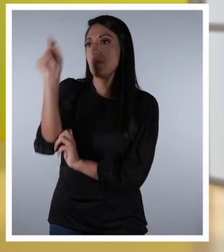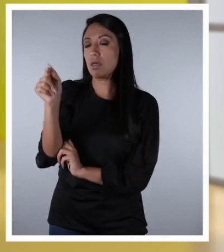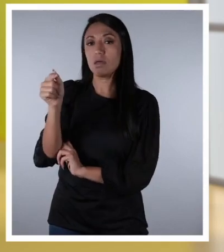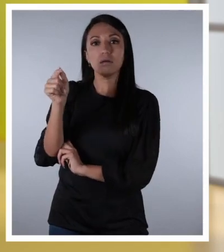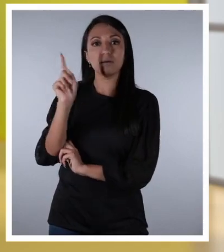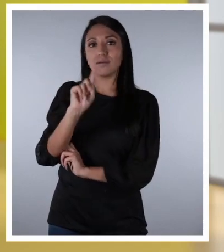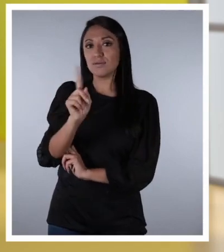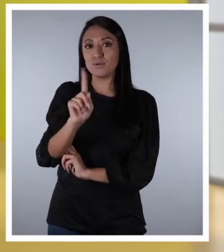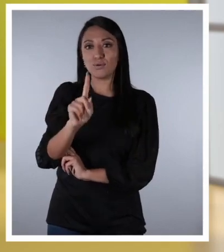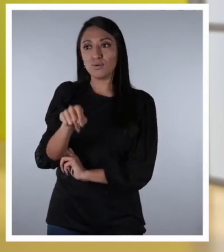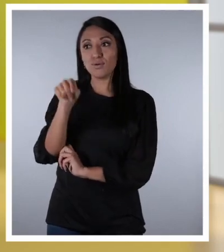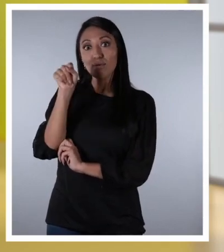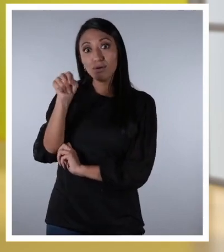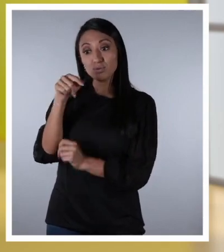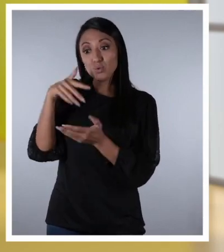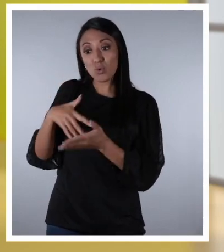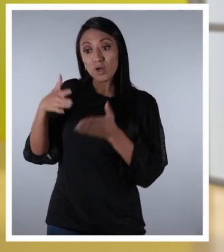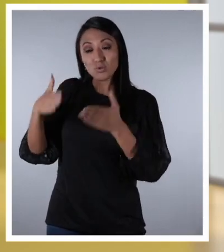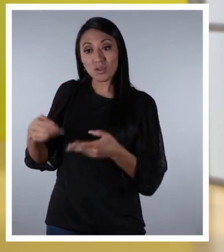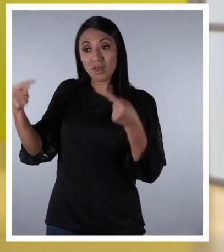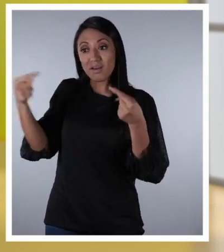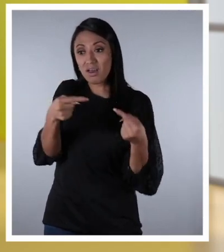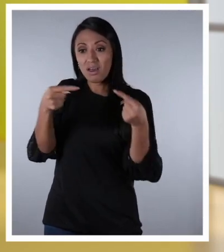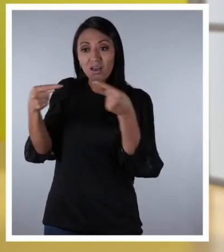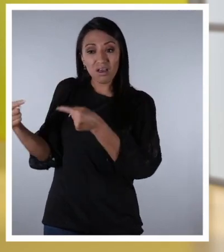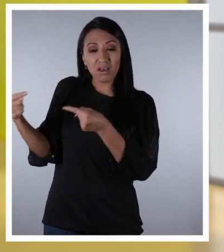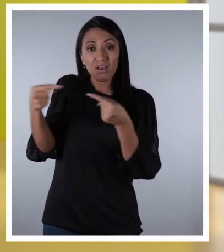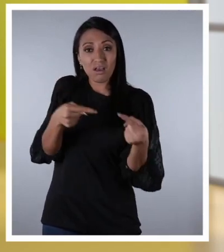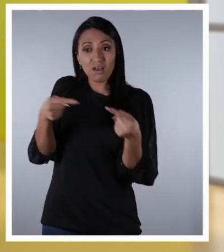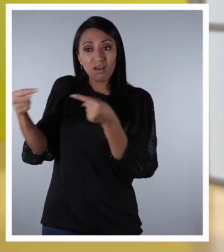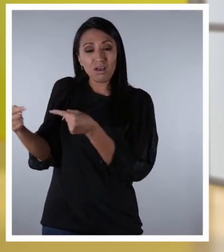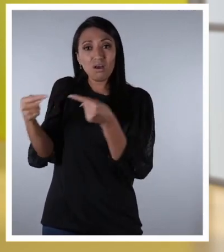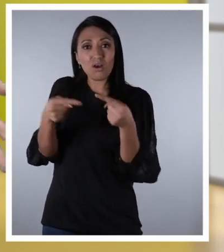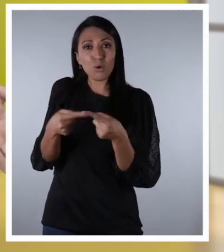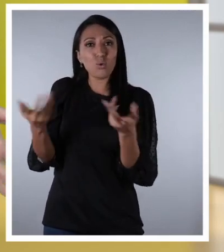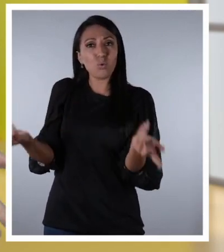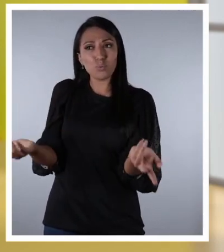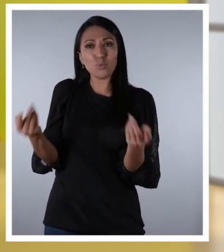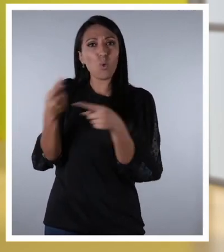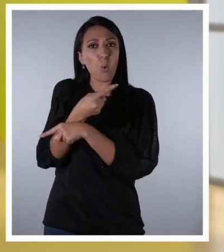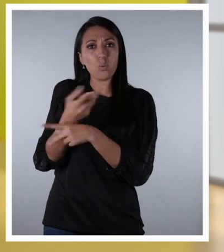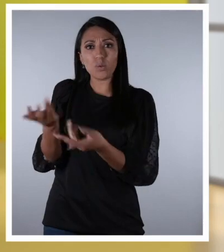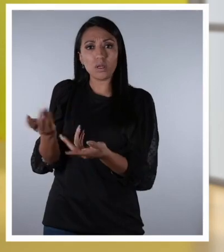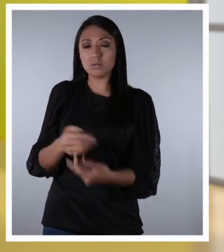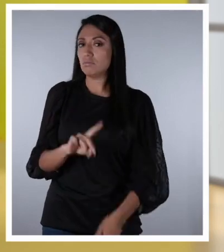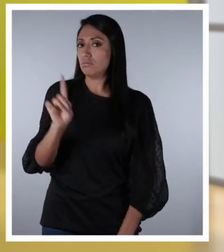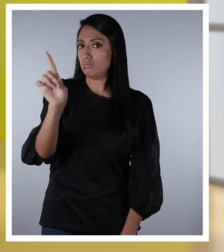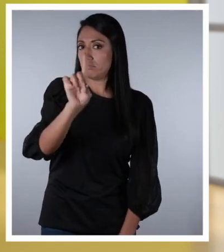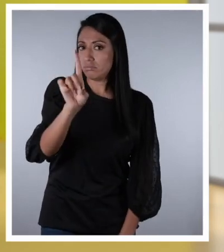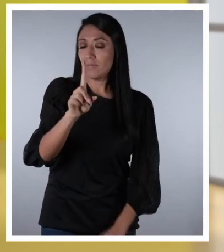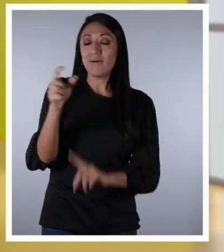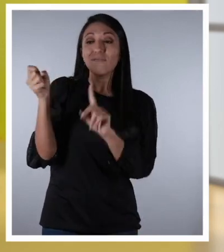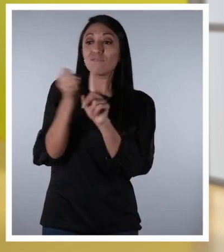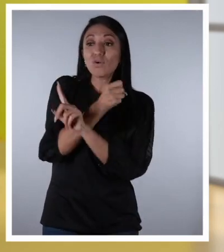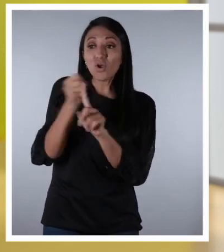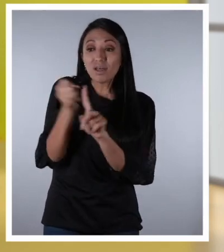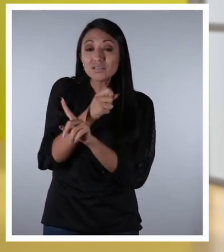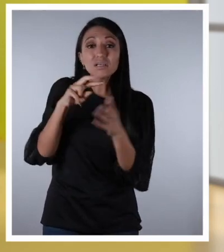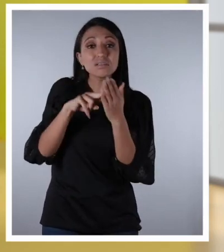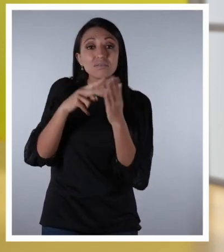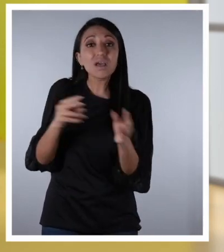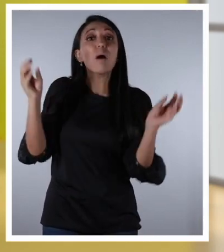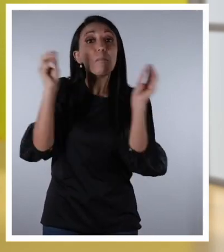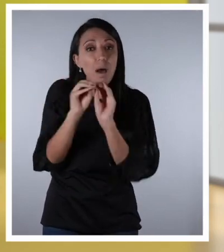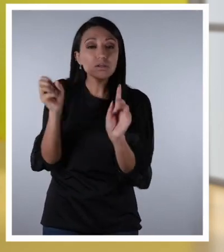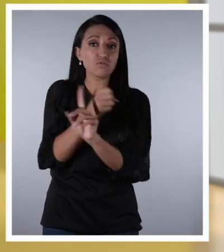violencia sea el medio por el cual tus estudiantes van a resolver sus conflictos La violencia